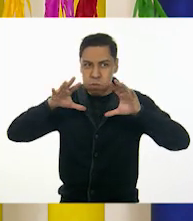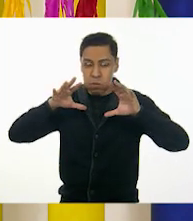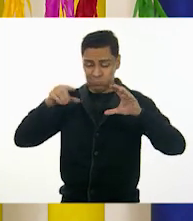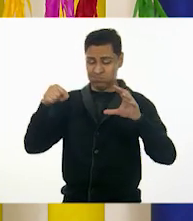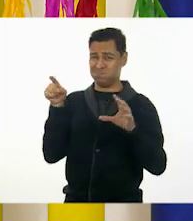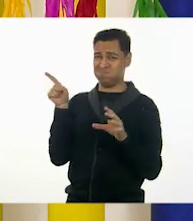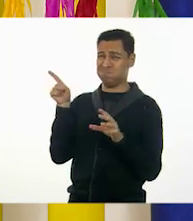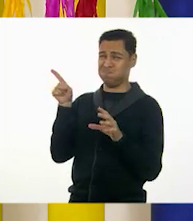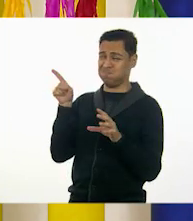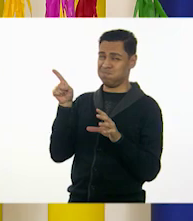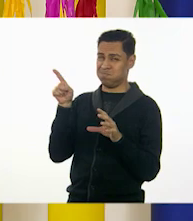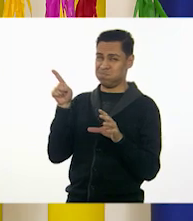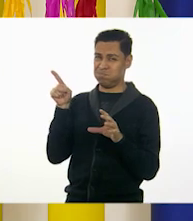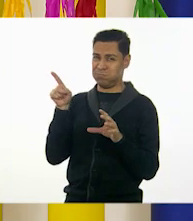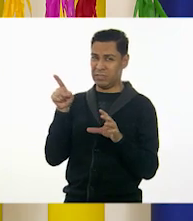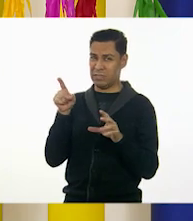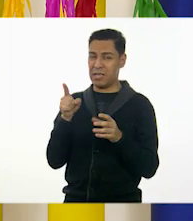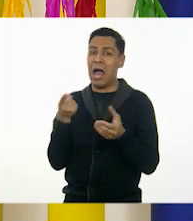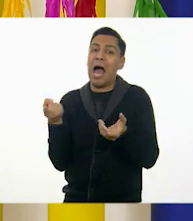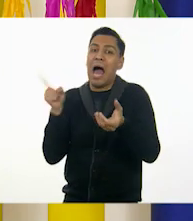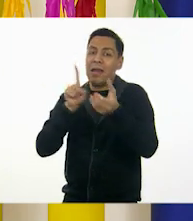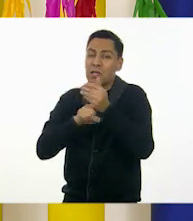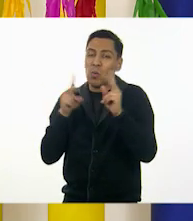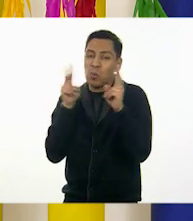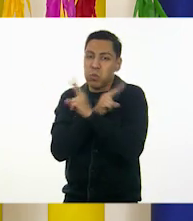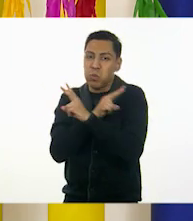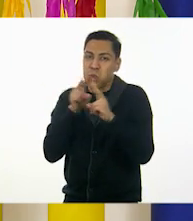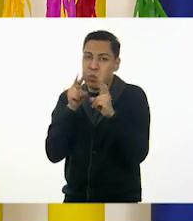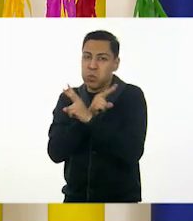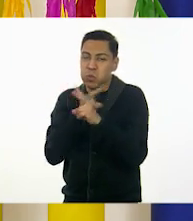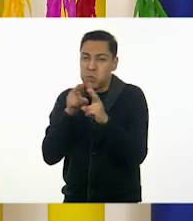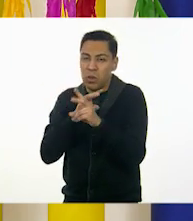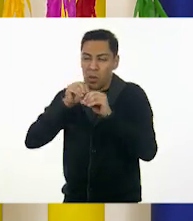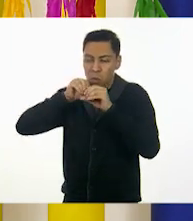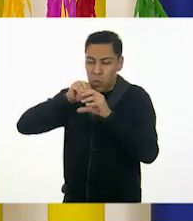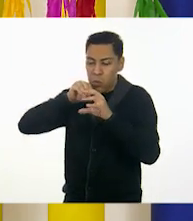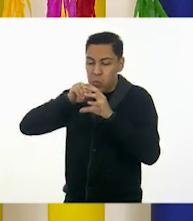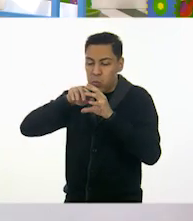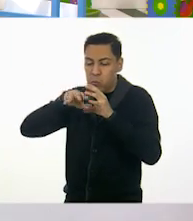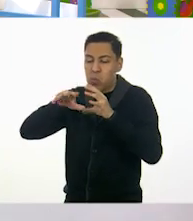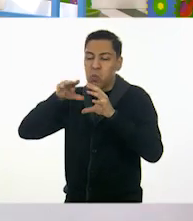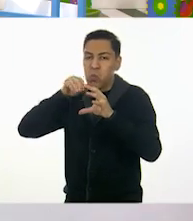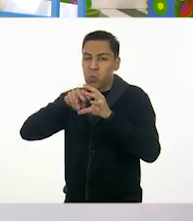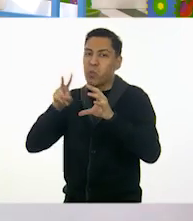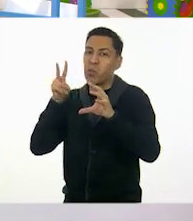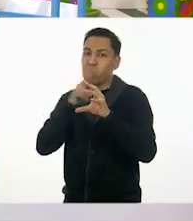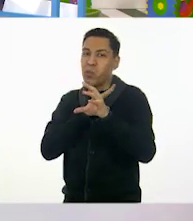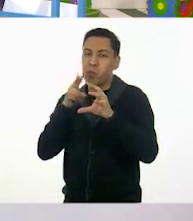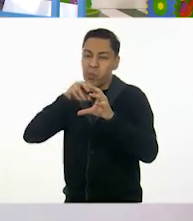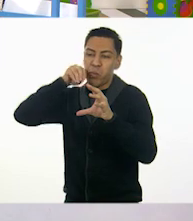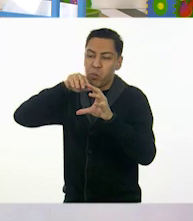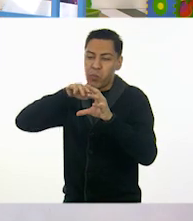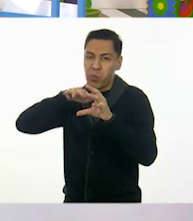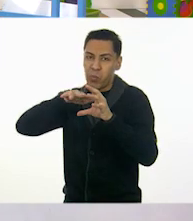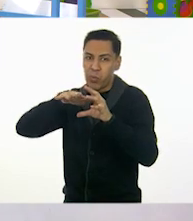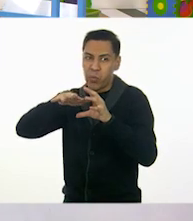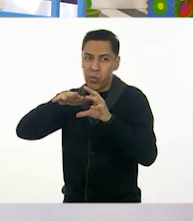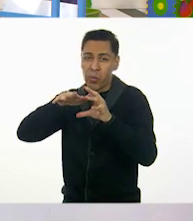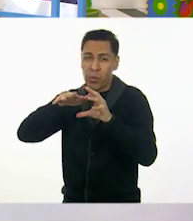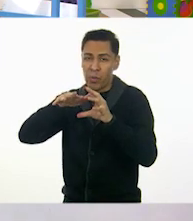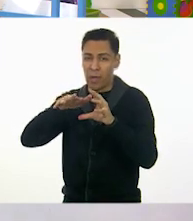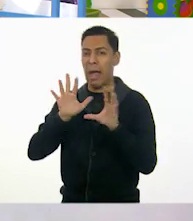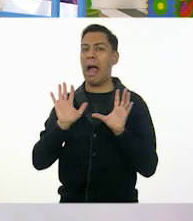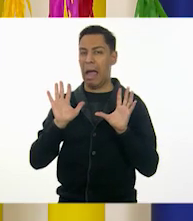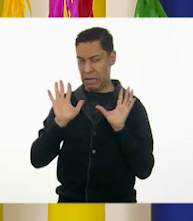Va a depender cuánto hay de leche para el tamaño, ¿verdad? Exacto. ¿Cómo quieres tu piñata? Justo. Yo creo que así,